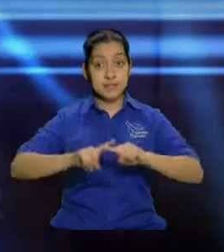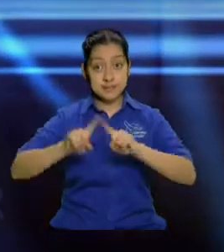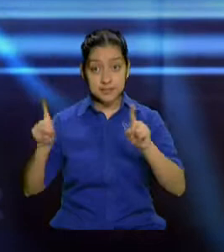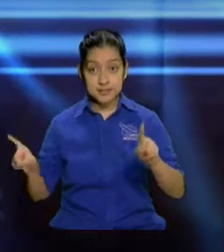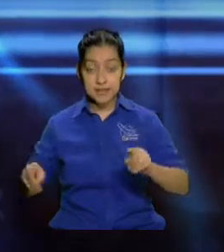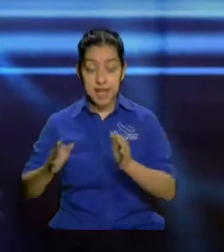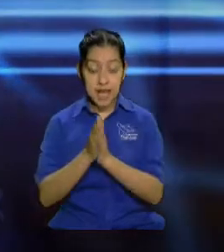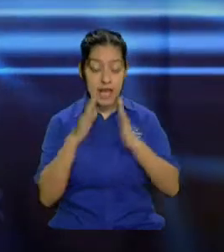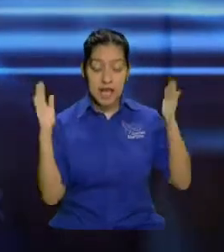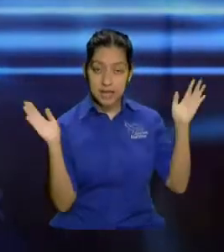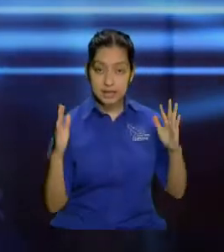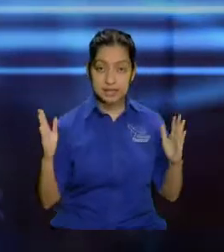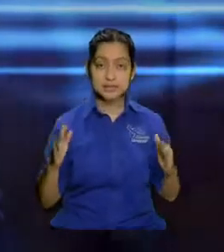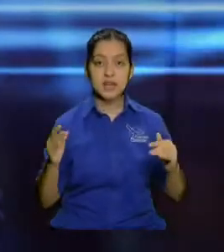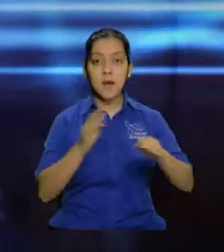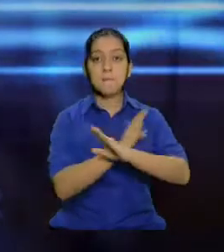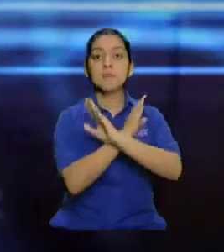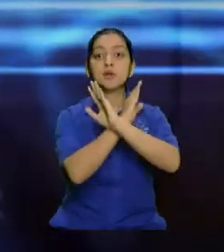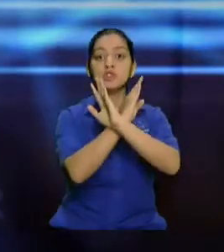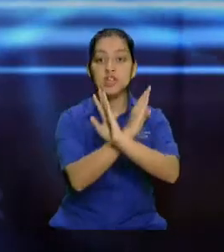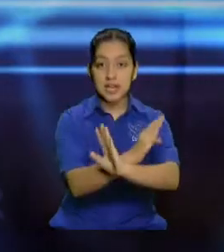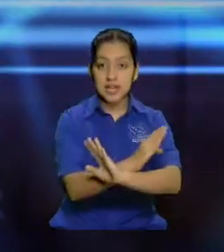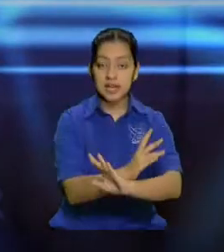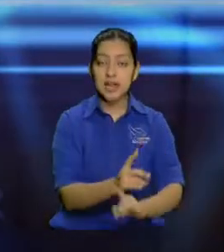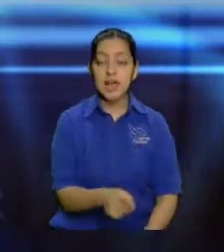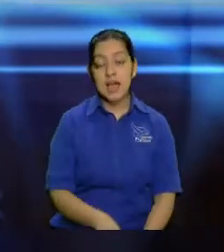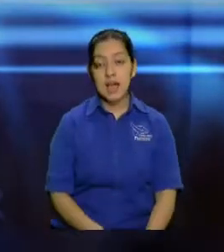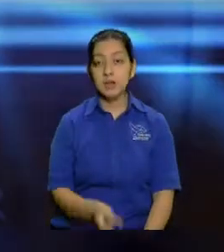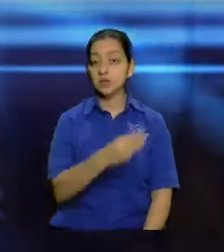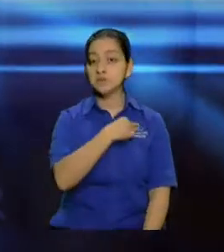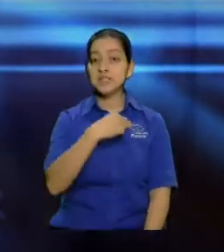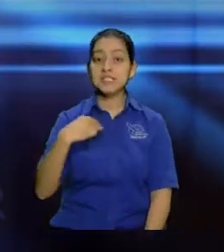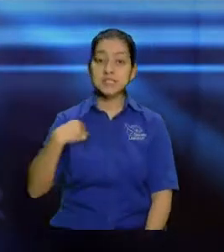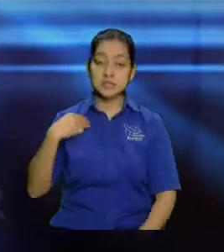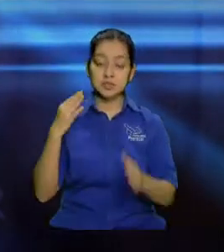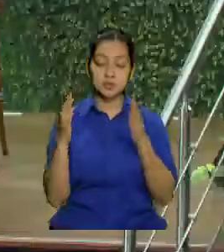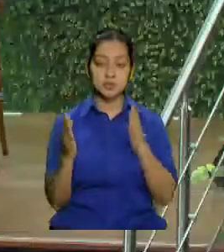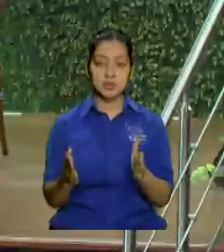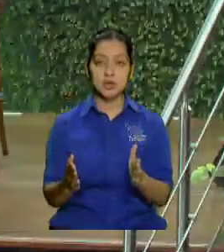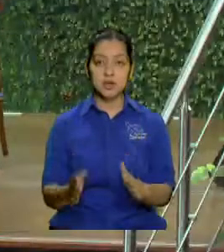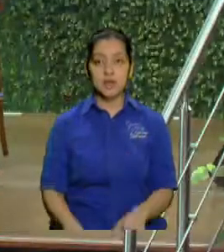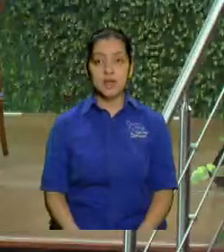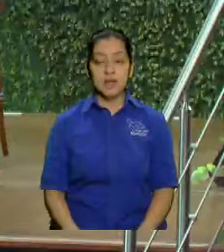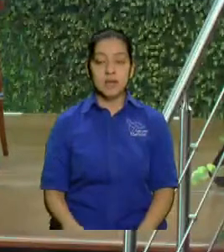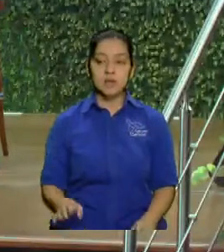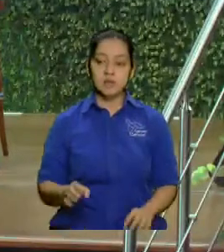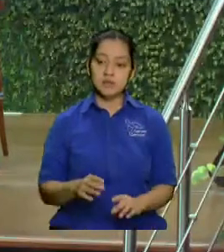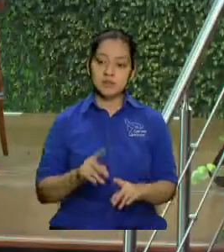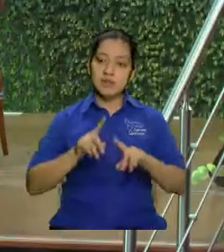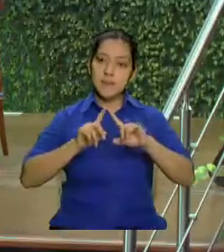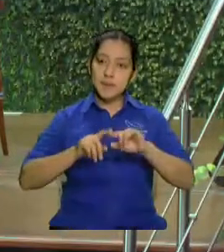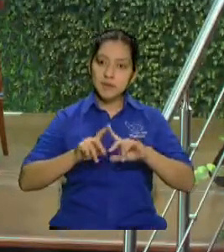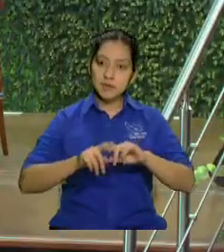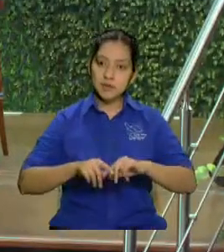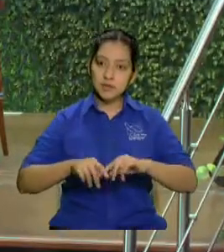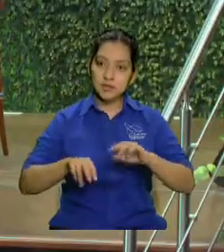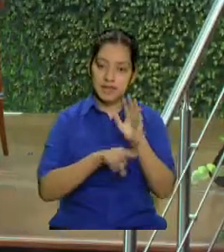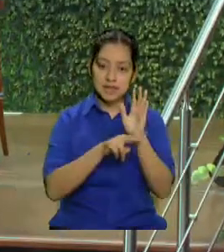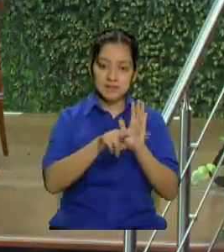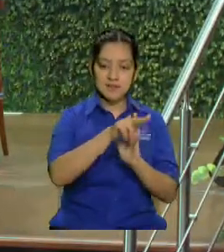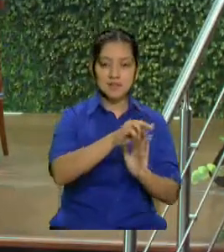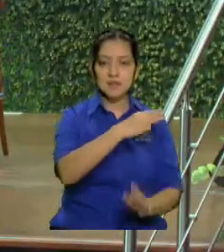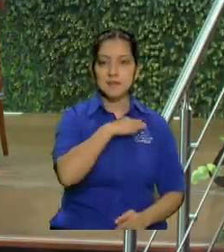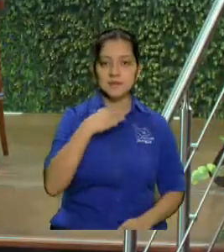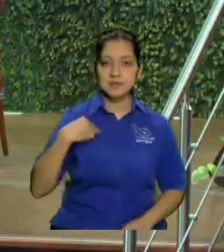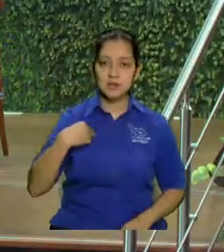¿Sí, señor? Entonces, dependiendo la magnitud ministerial de la persona contra la